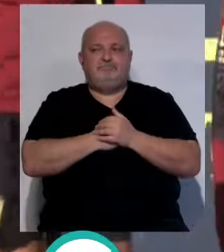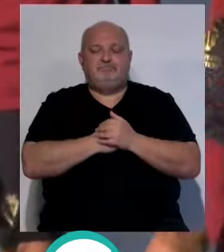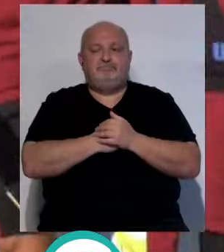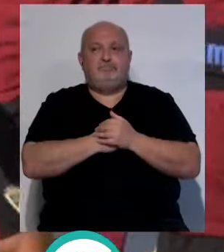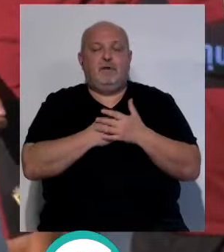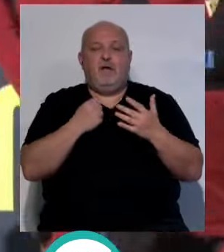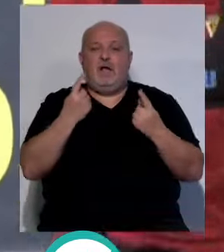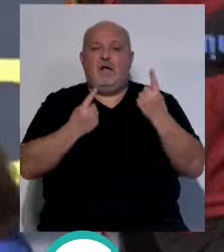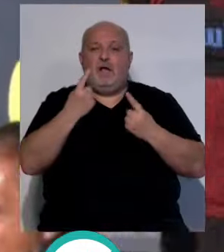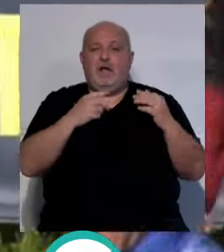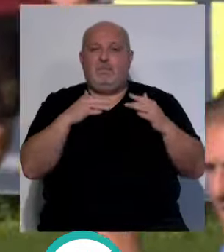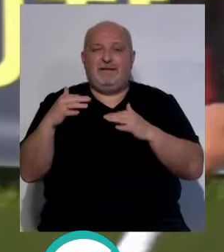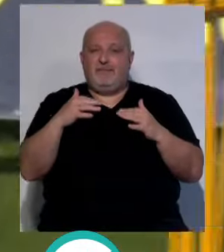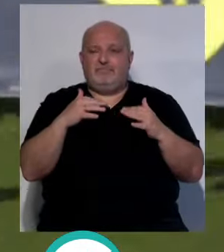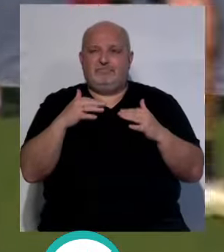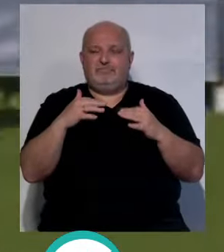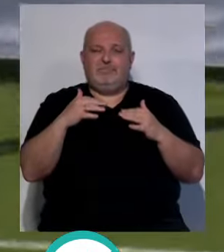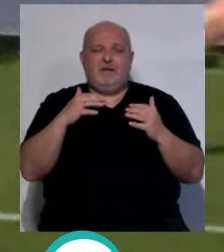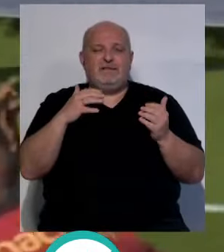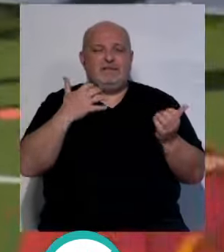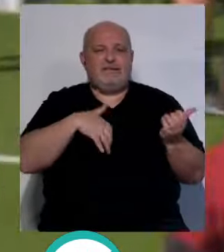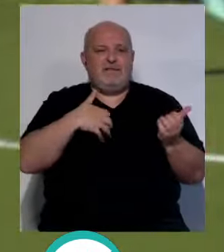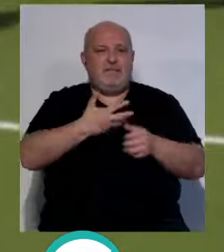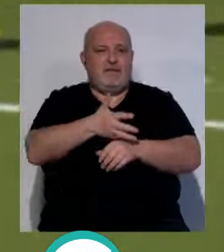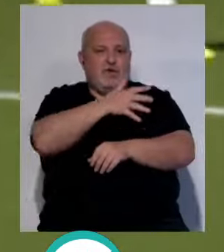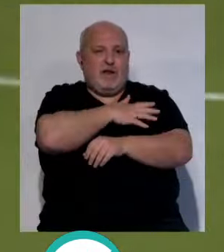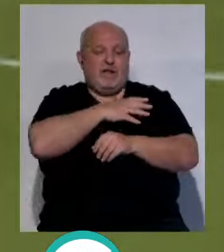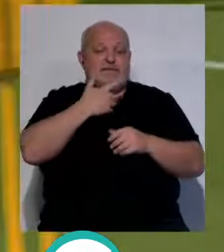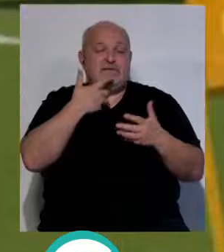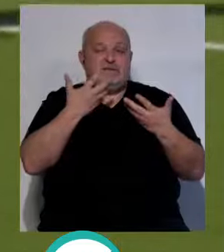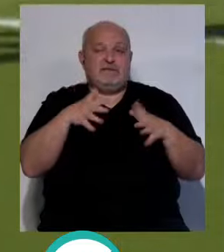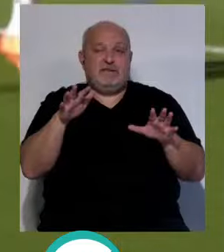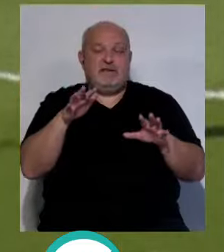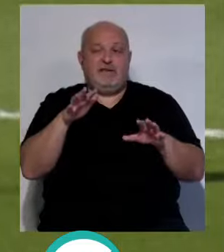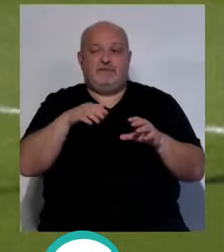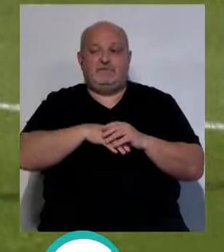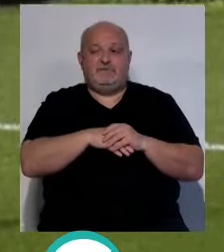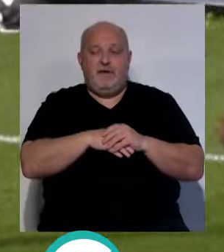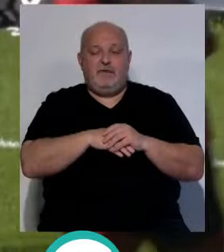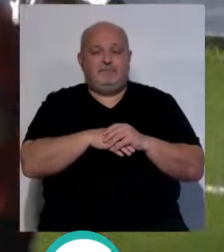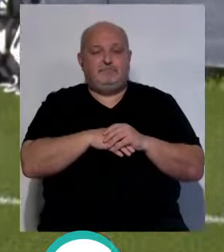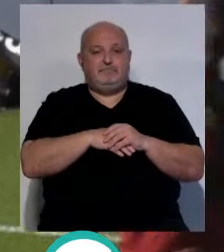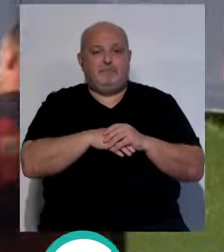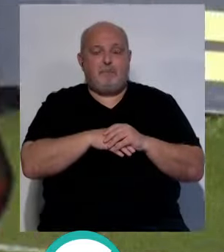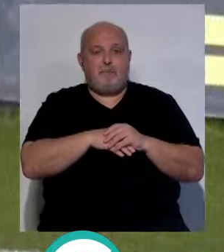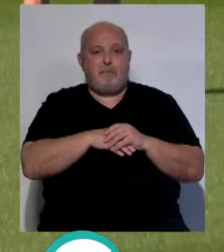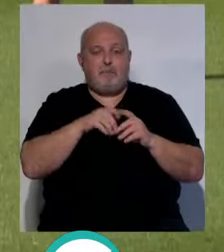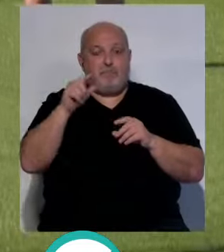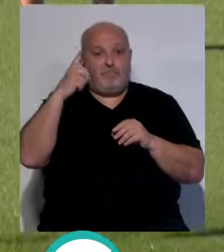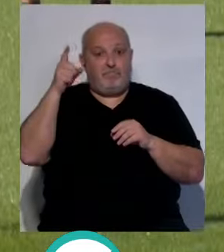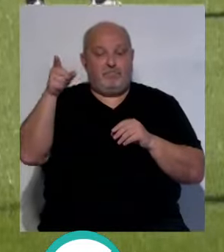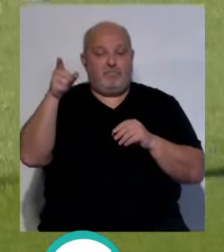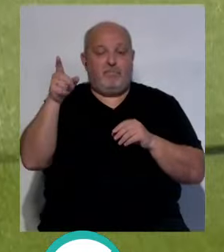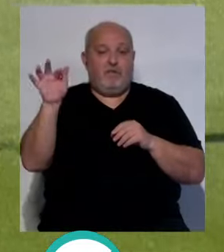partidos que también, un Sevilla-Mallorca, si tuvieramos la suerte de ganar en Girona,